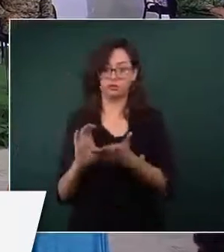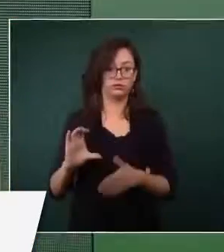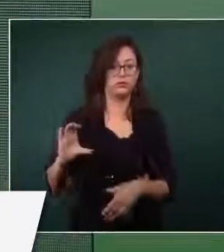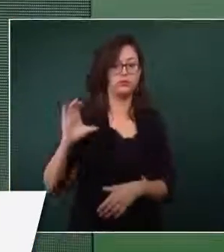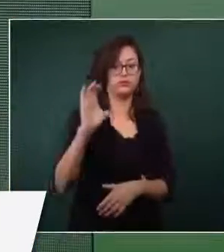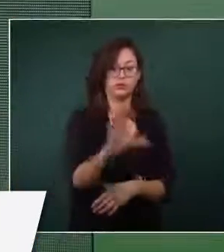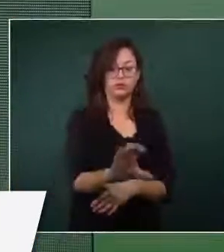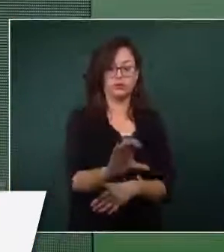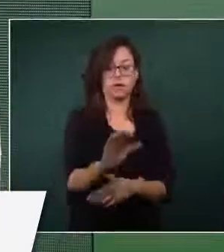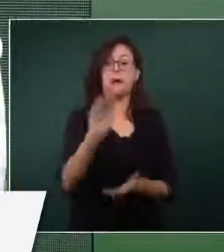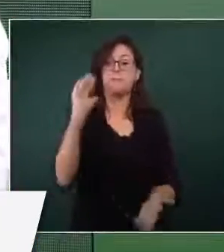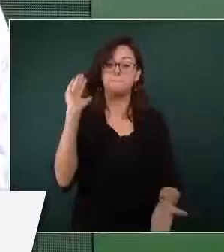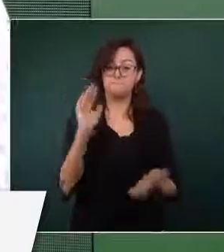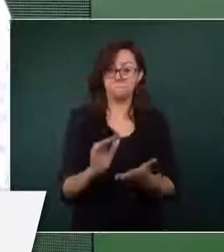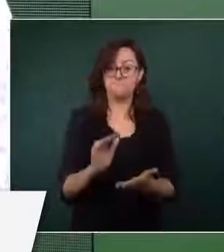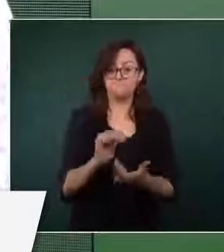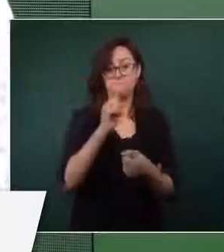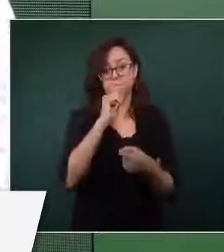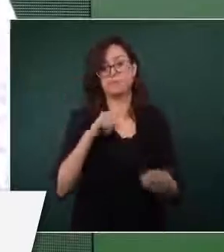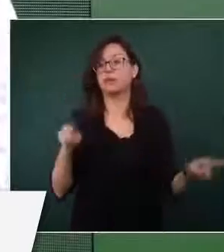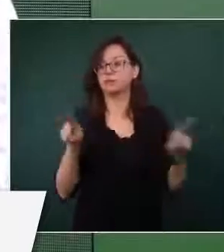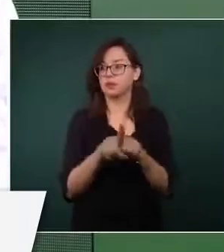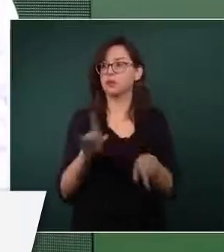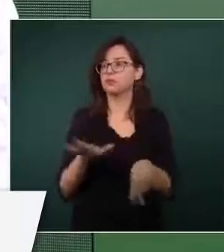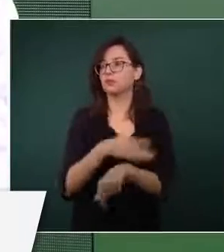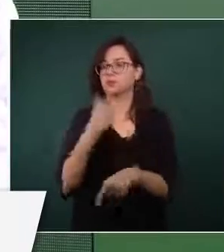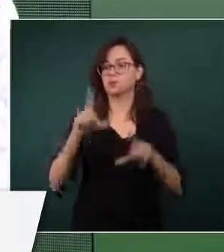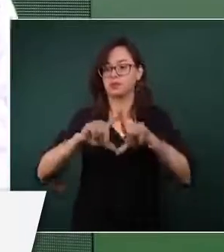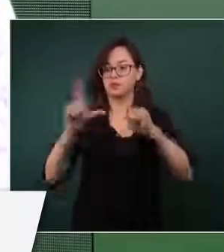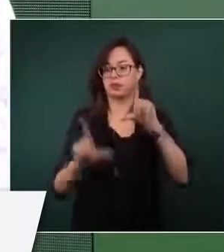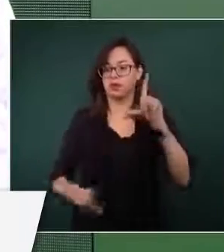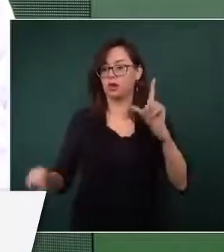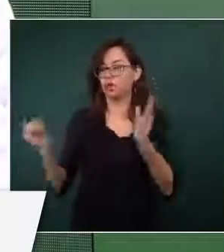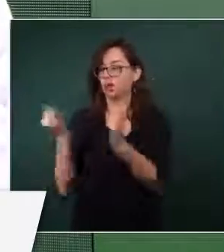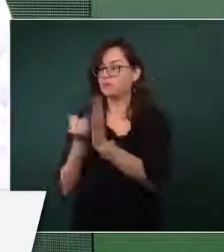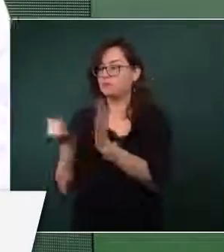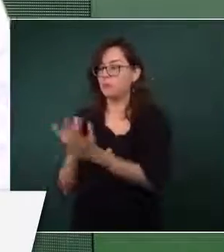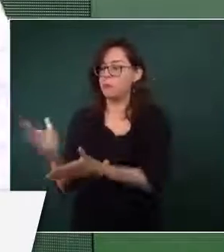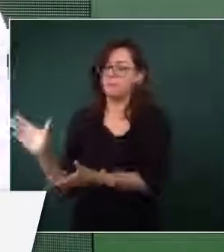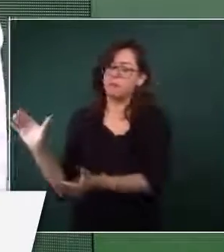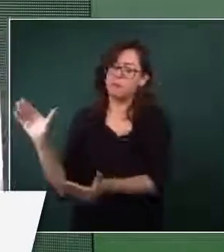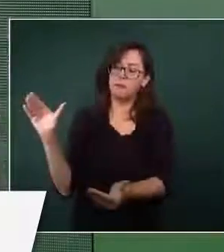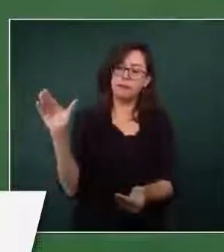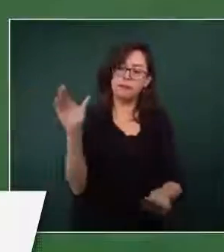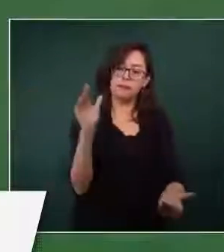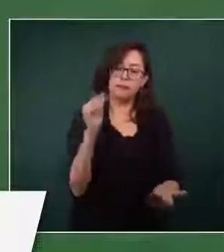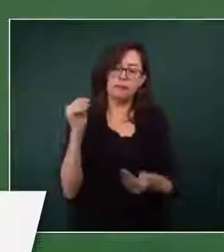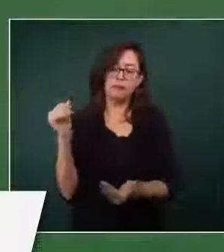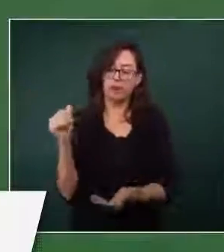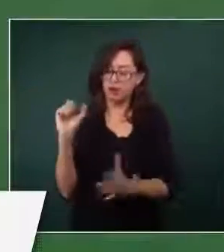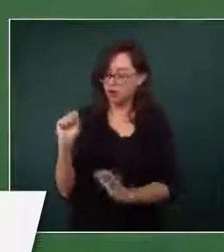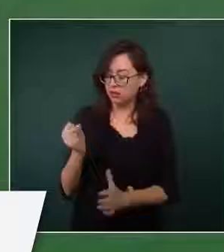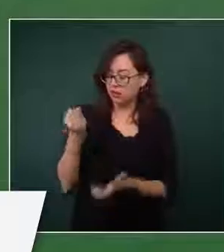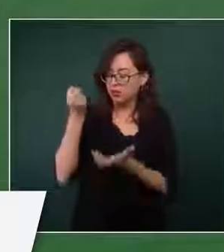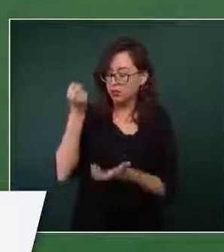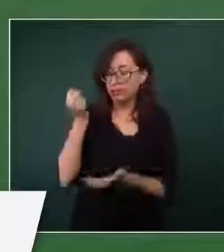recaudarse menos por la caída de la economía les